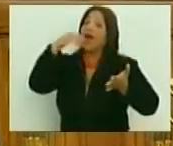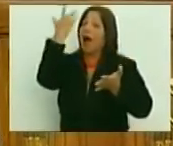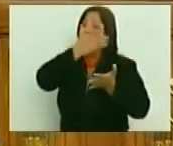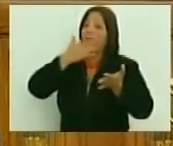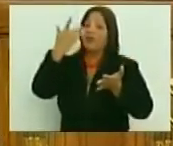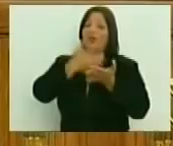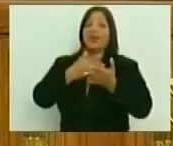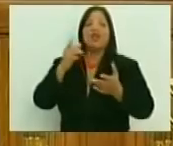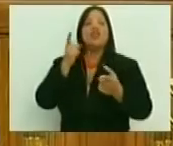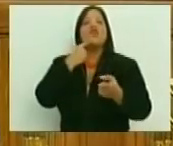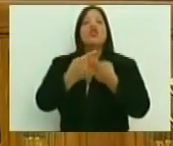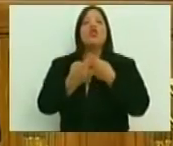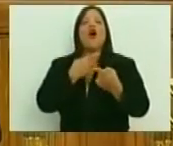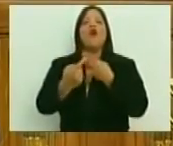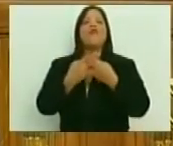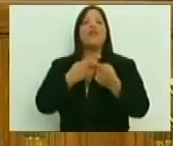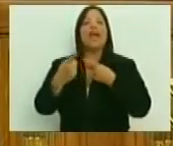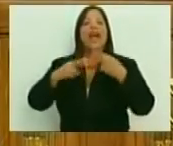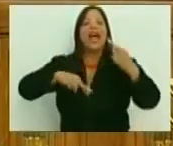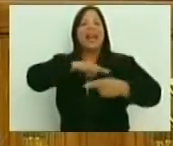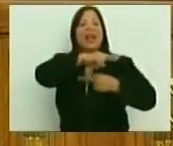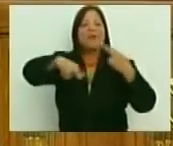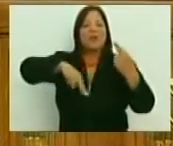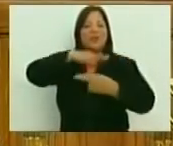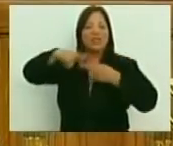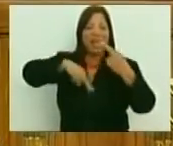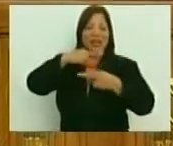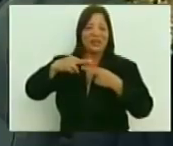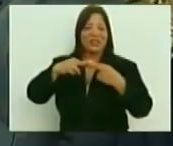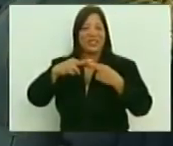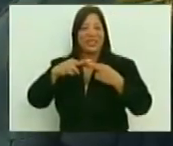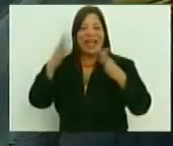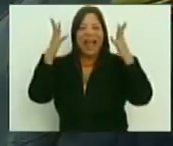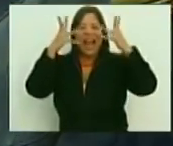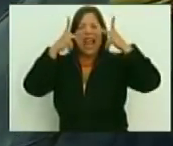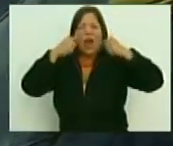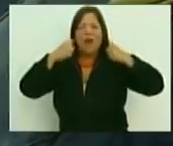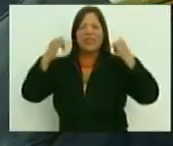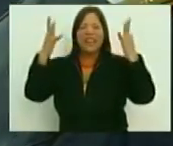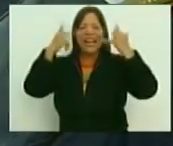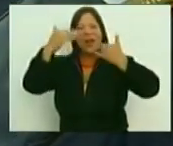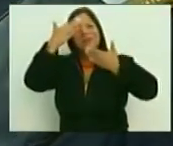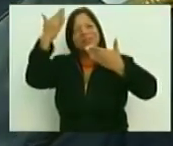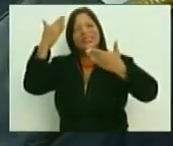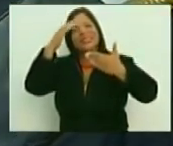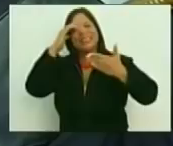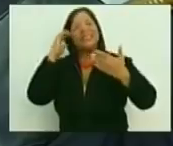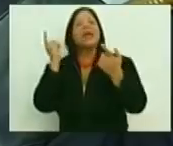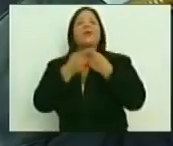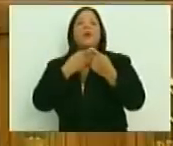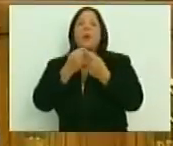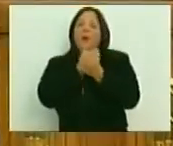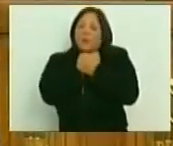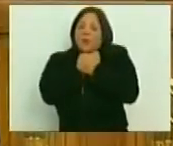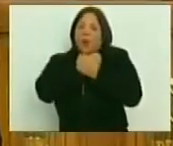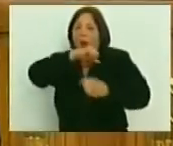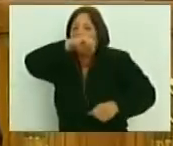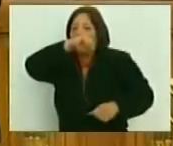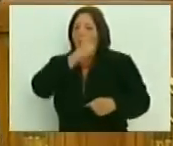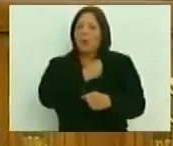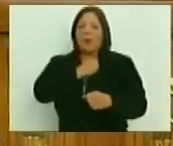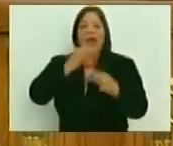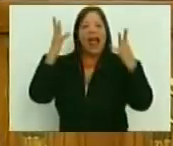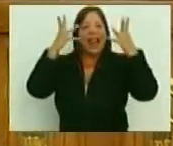saludar a la novia de los revolucionarios, a la leona María León. Sigue siendo nuestra novia para siempre.